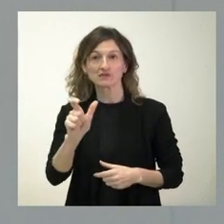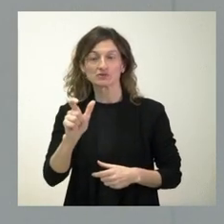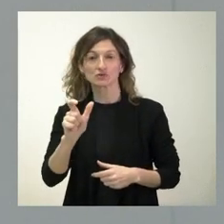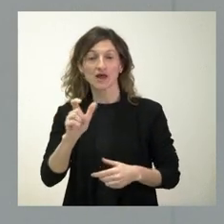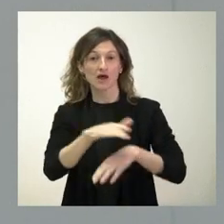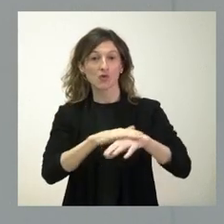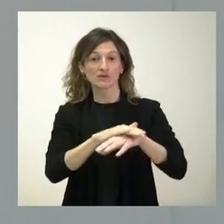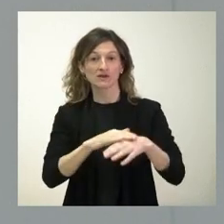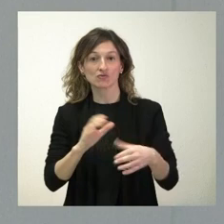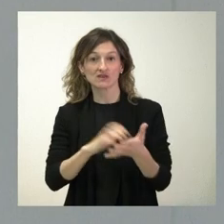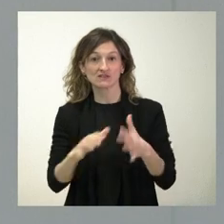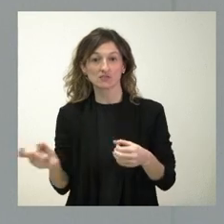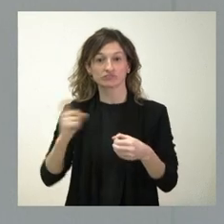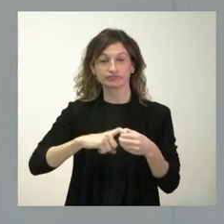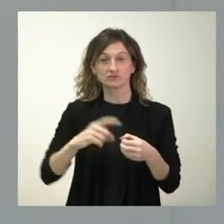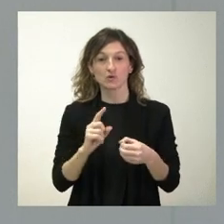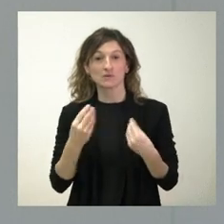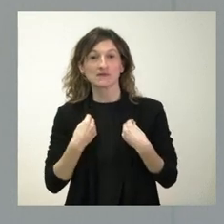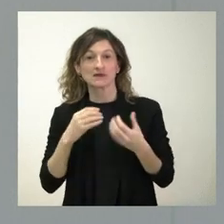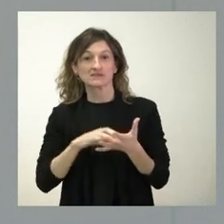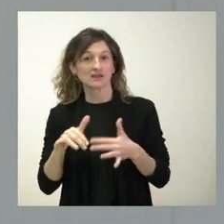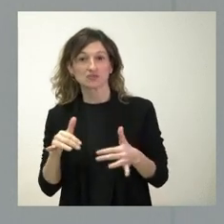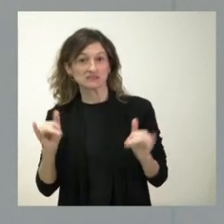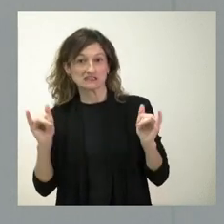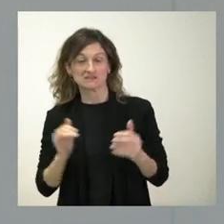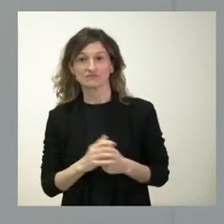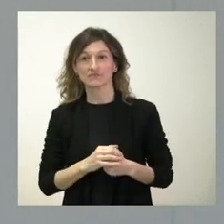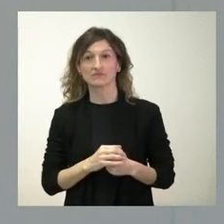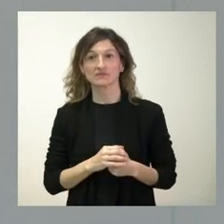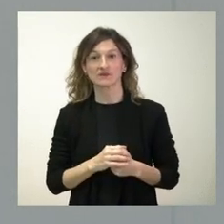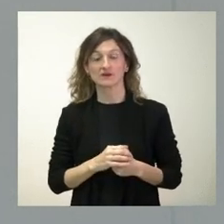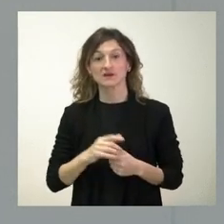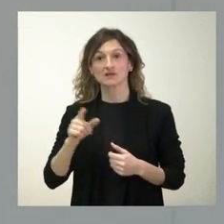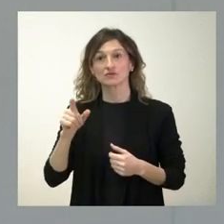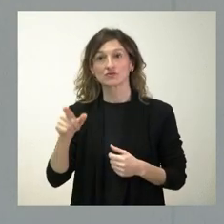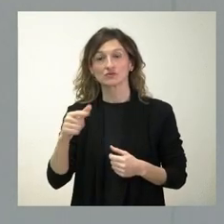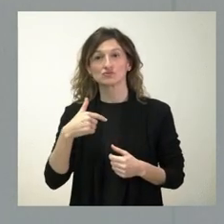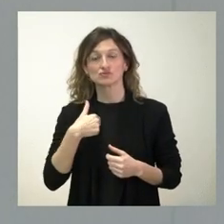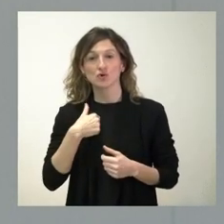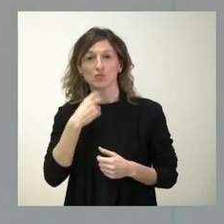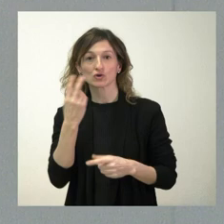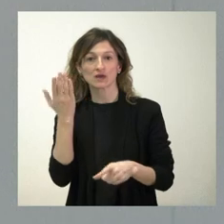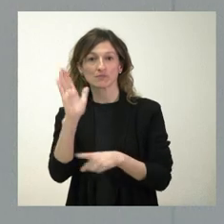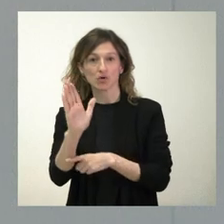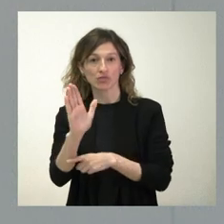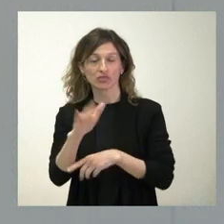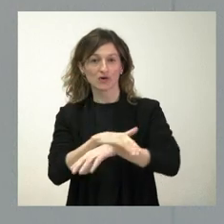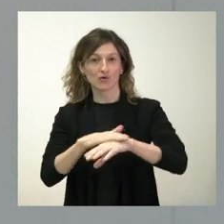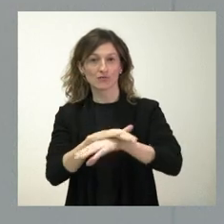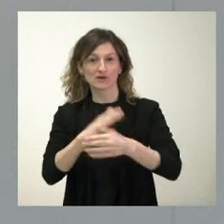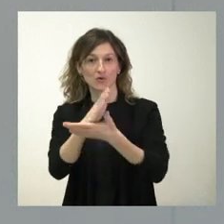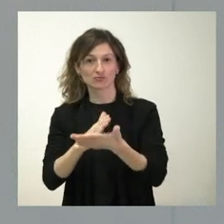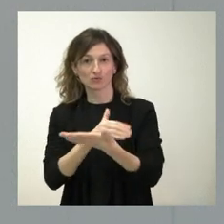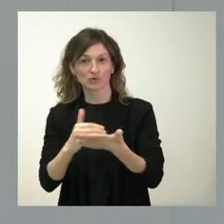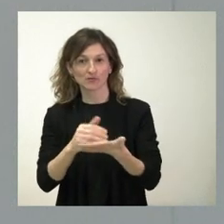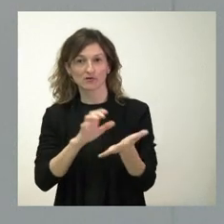de Castilla y León y ni siquiera reside en Castilla y León y por tanto, como usted comprenderá, yo soy el portavoz del Gobierno autonómico,